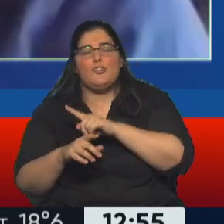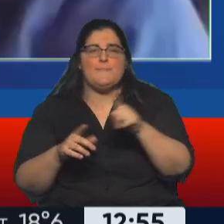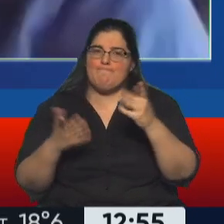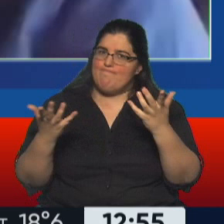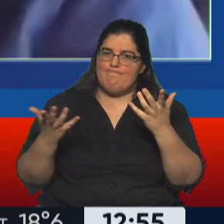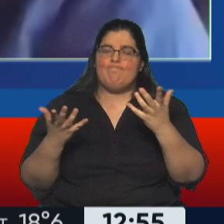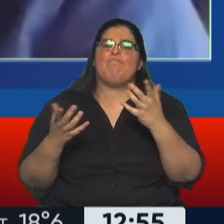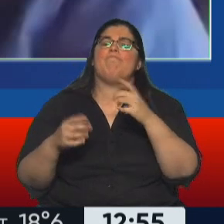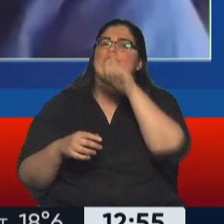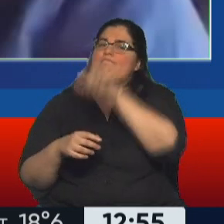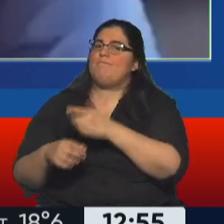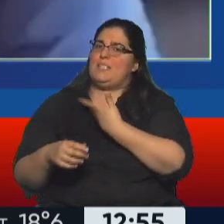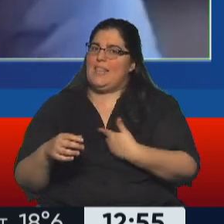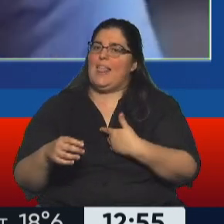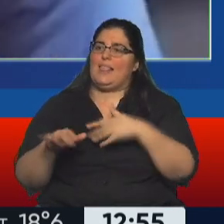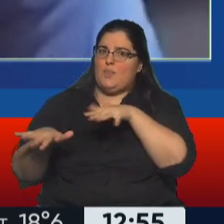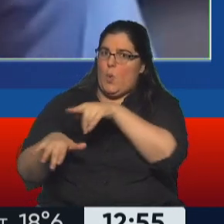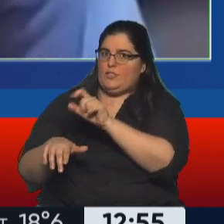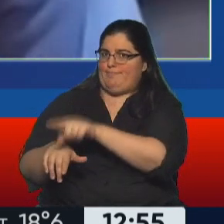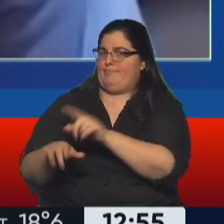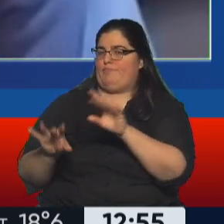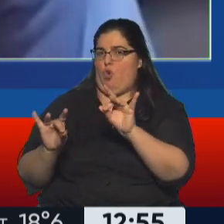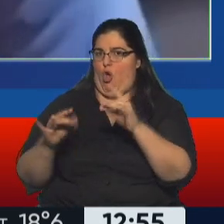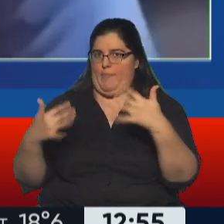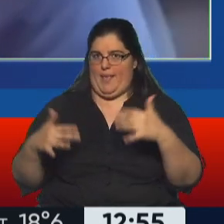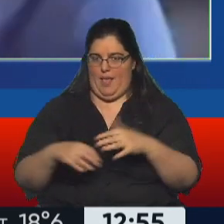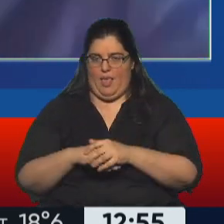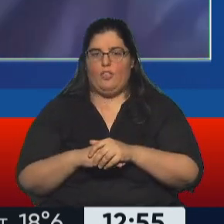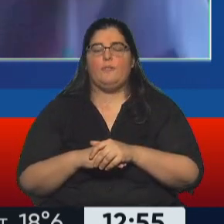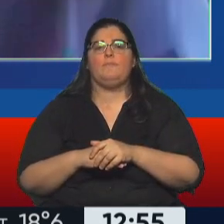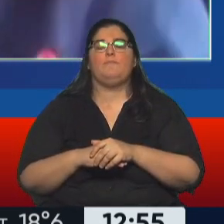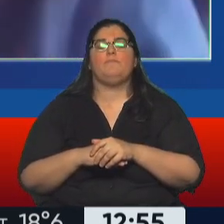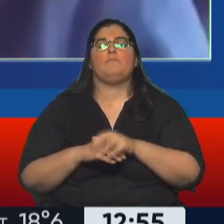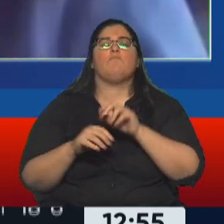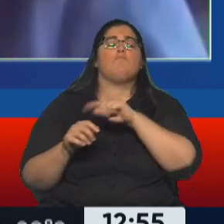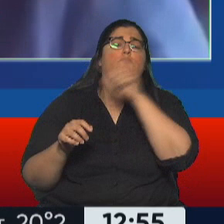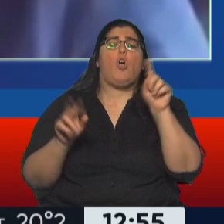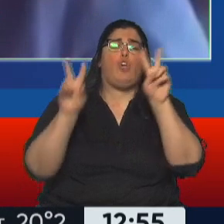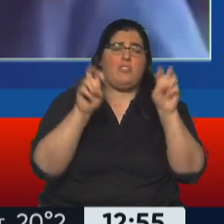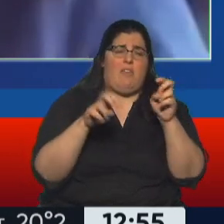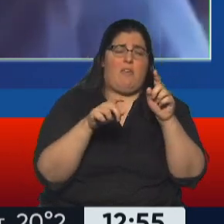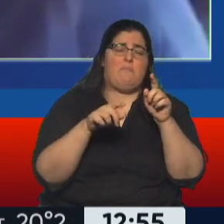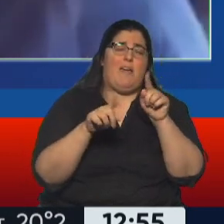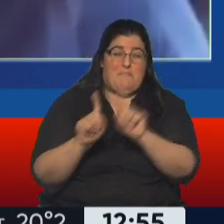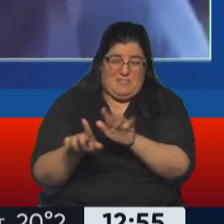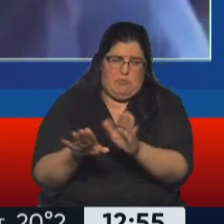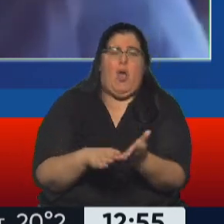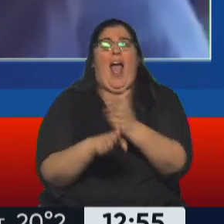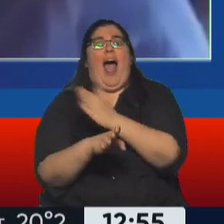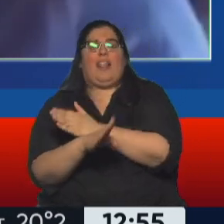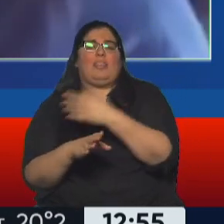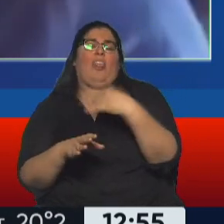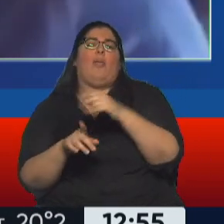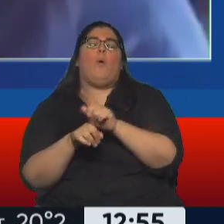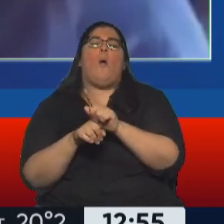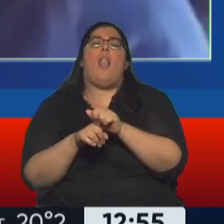complicado. Ahora, también está el tema, hay otro paso antes, que es el mérito o no de la